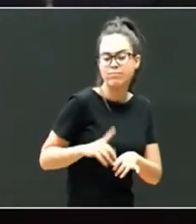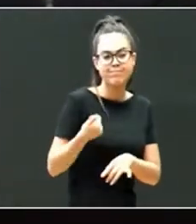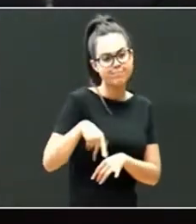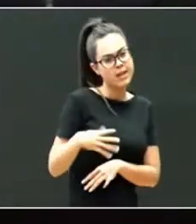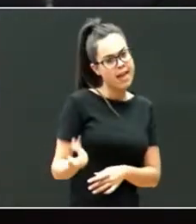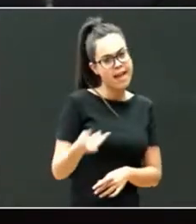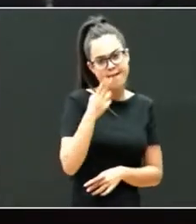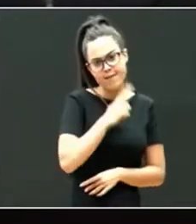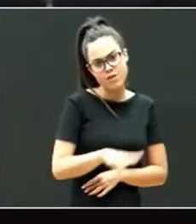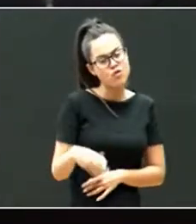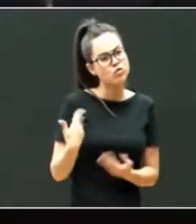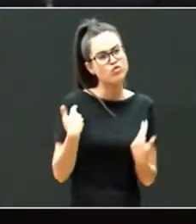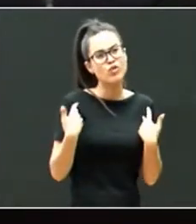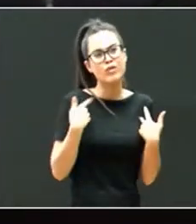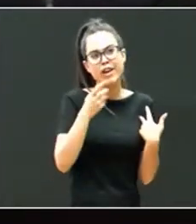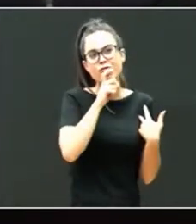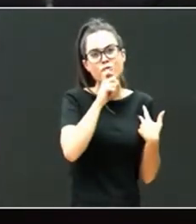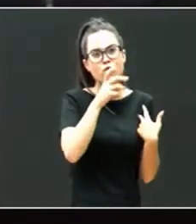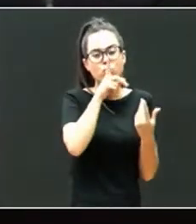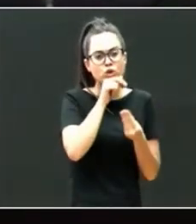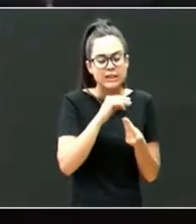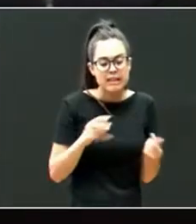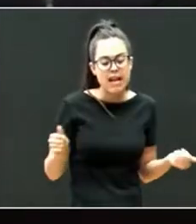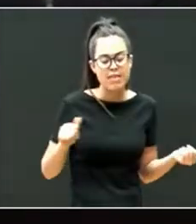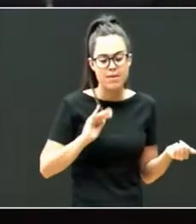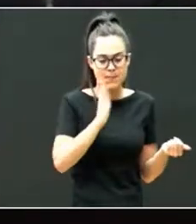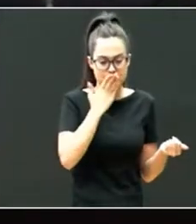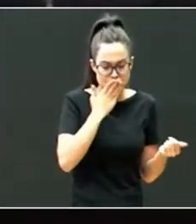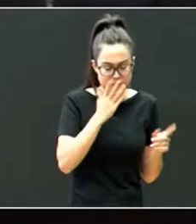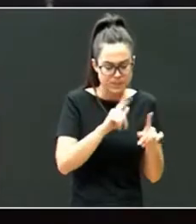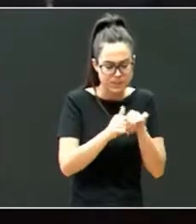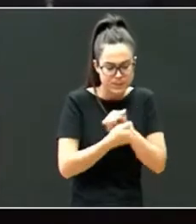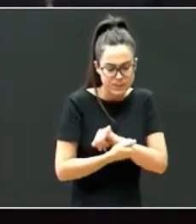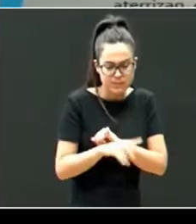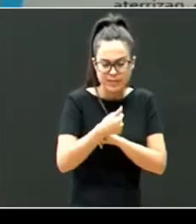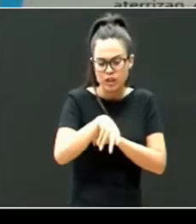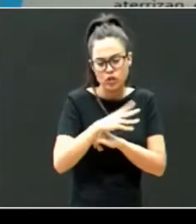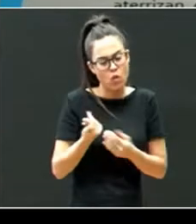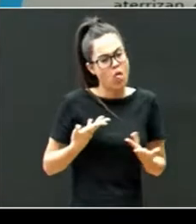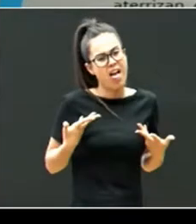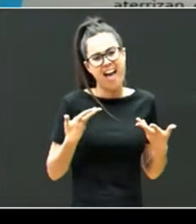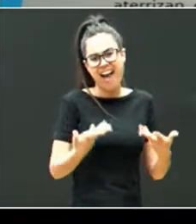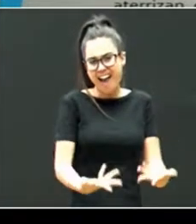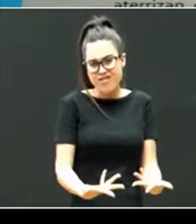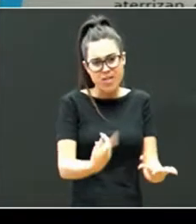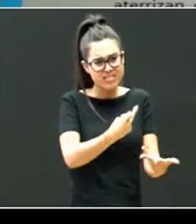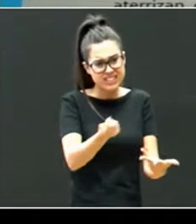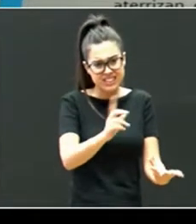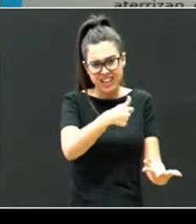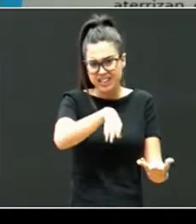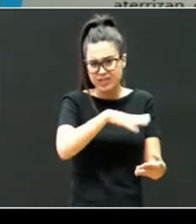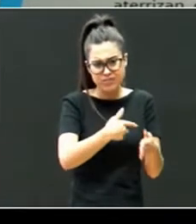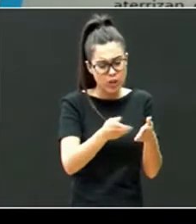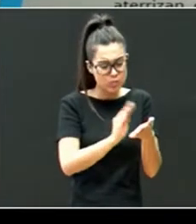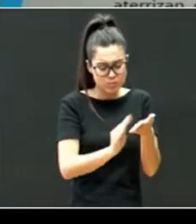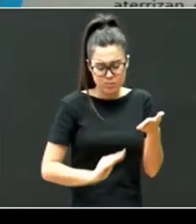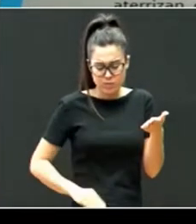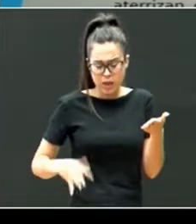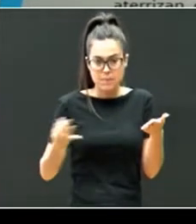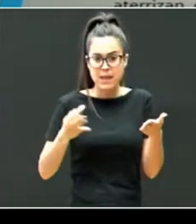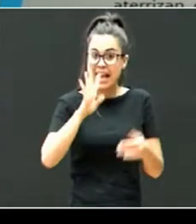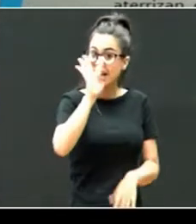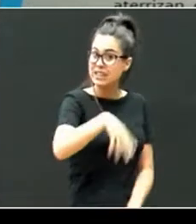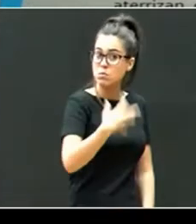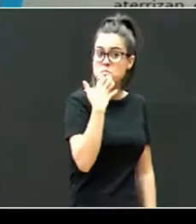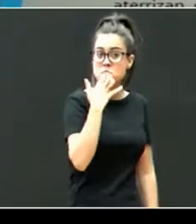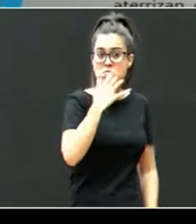acordarnos de ellos y de ellas, y desarrollar todo tipo de ayudas que sean necesarias. Por ejemplo, en Cataluña hubo una noticia que